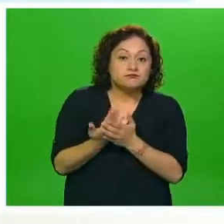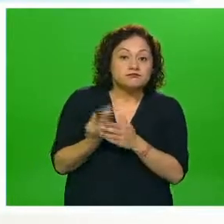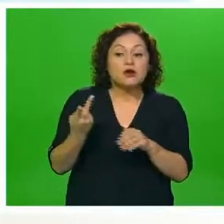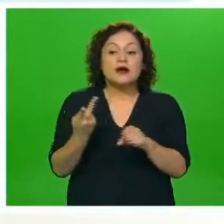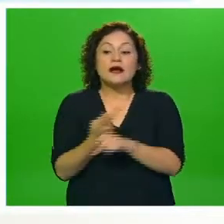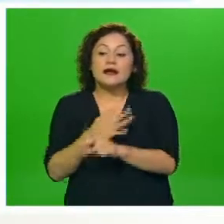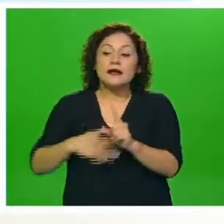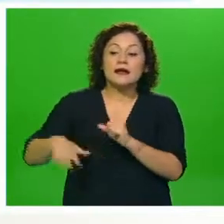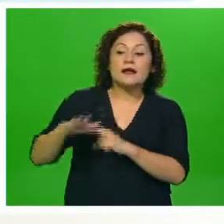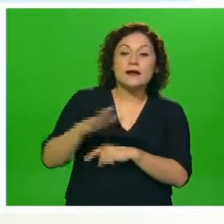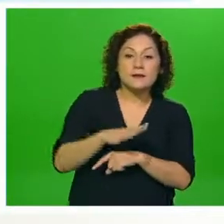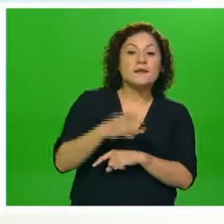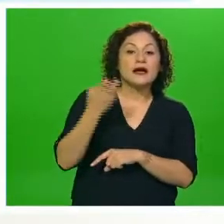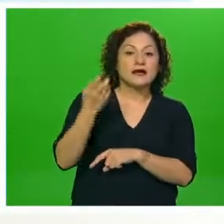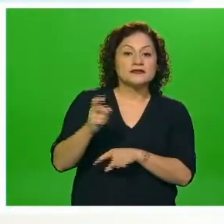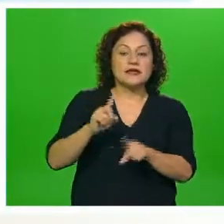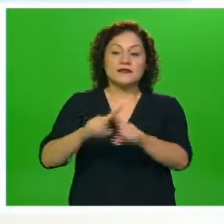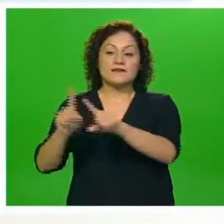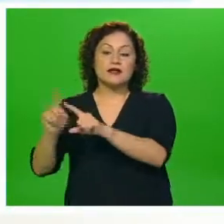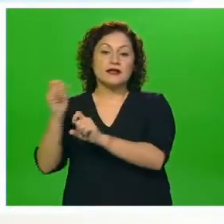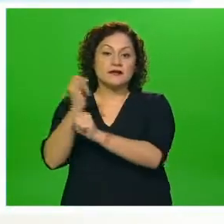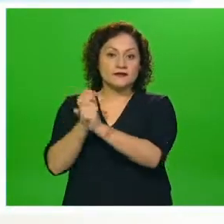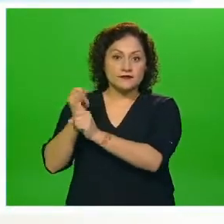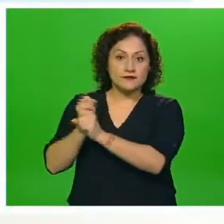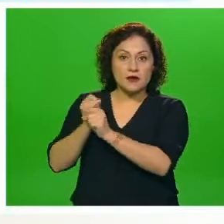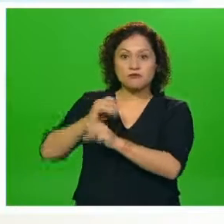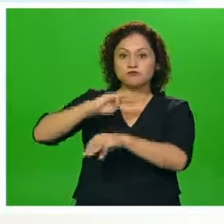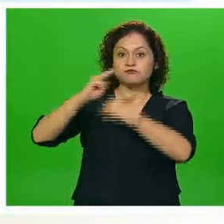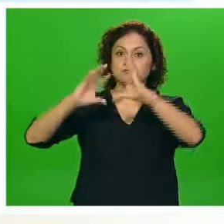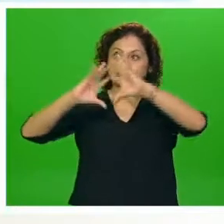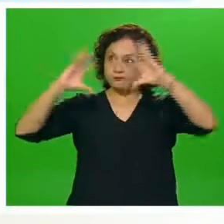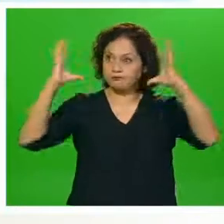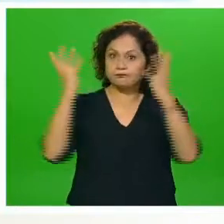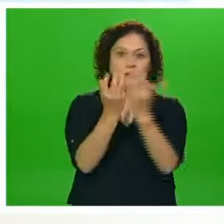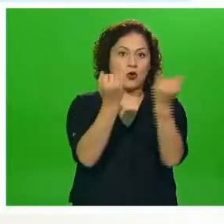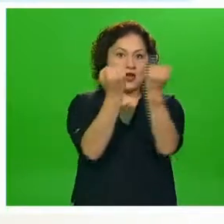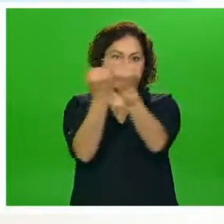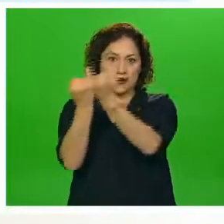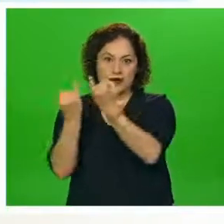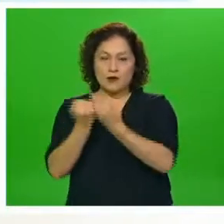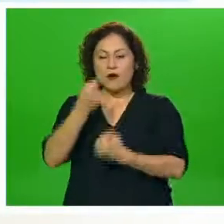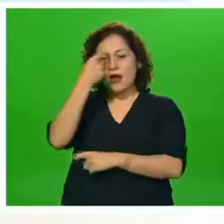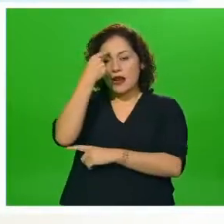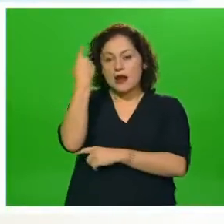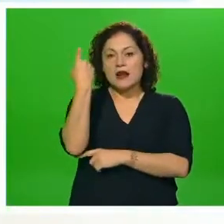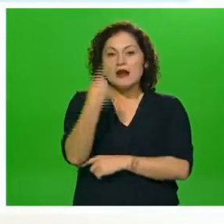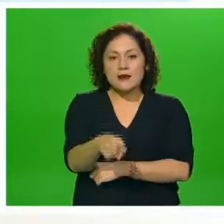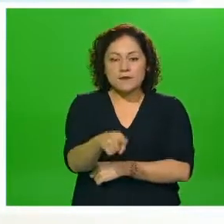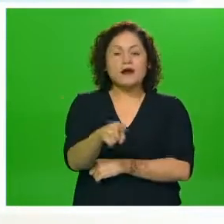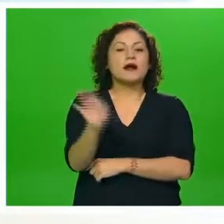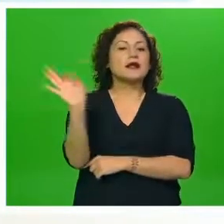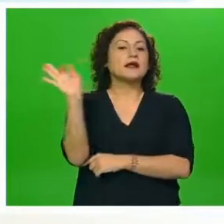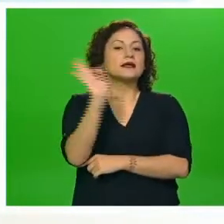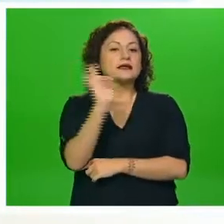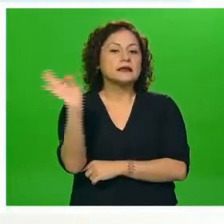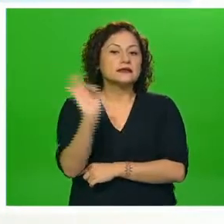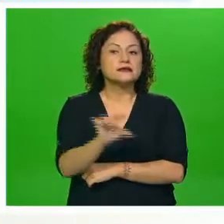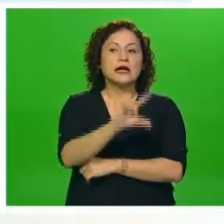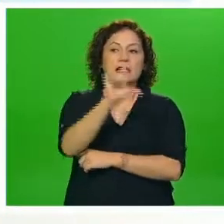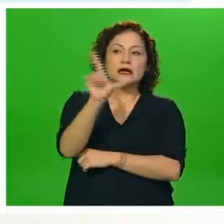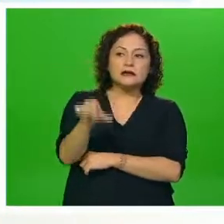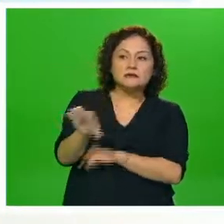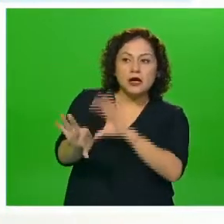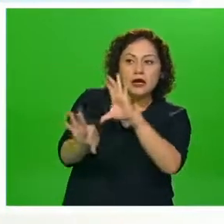que se están llevando a cabo en todo el mundo. Para cuando se tenga la información y el sustento científico